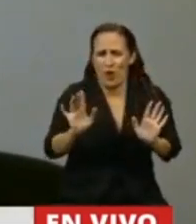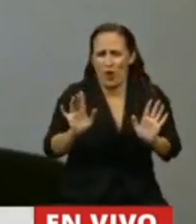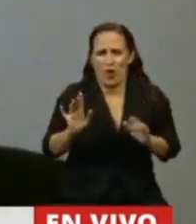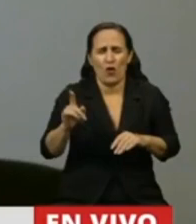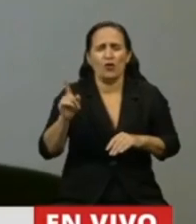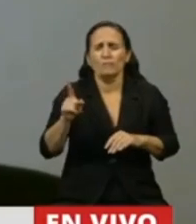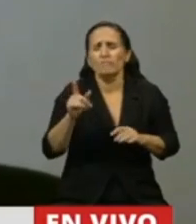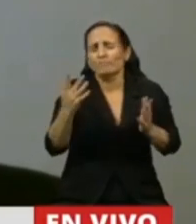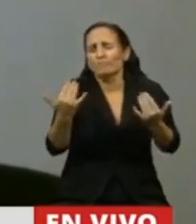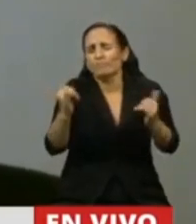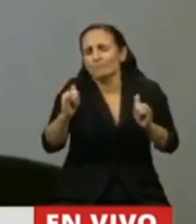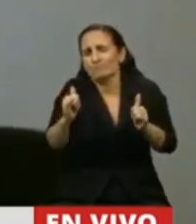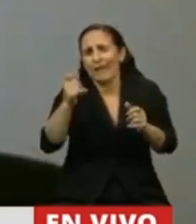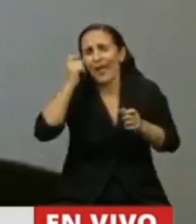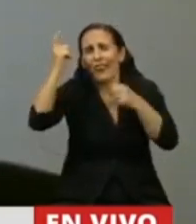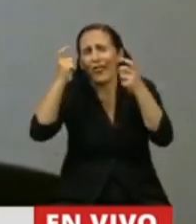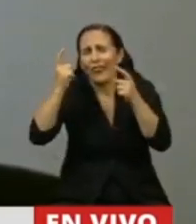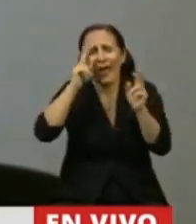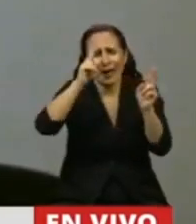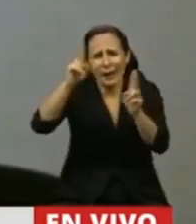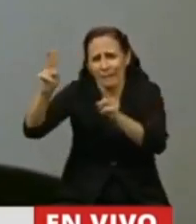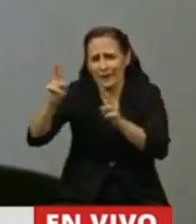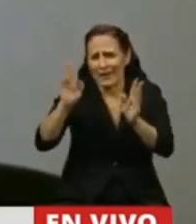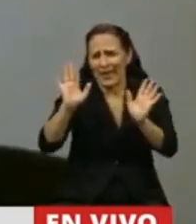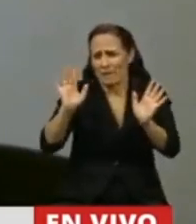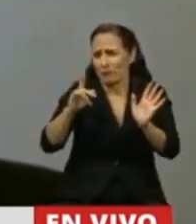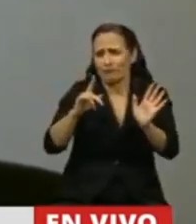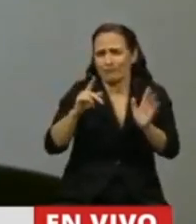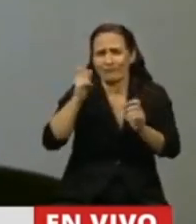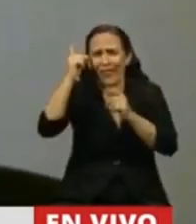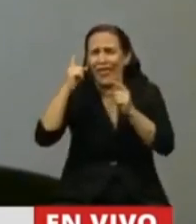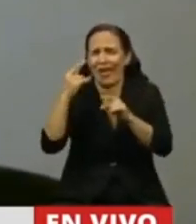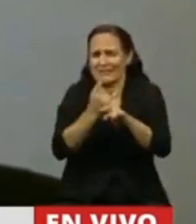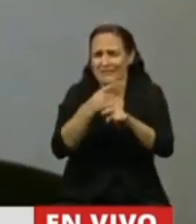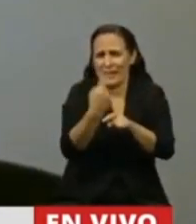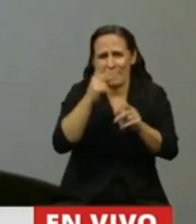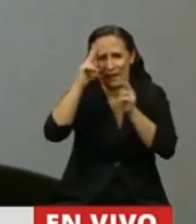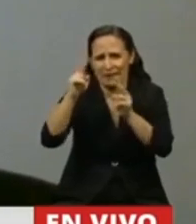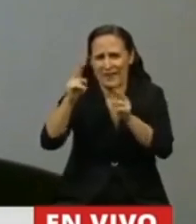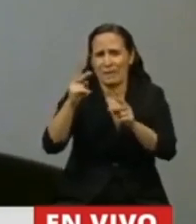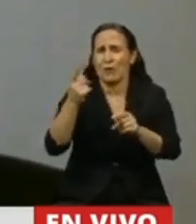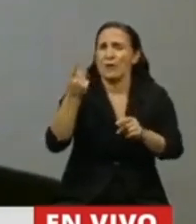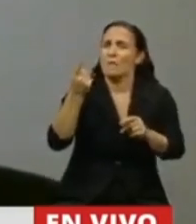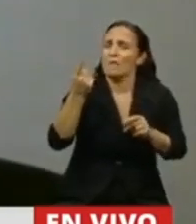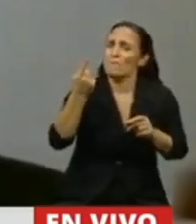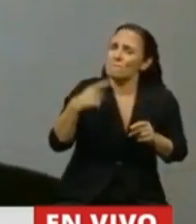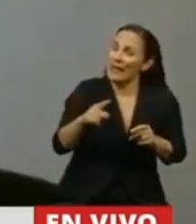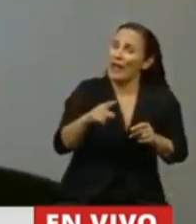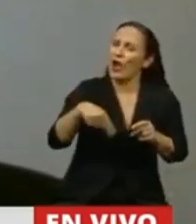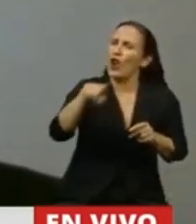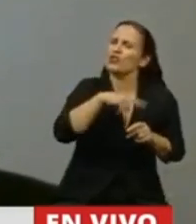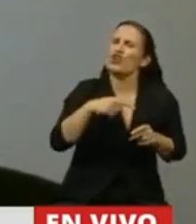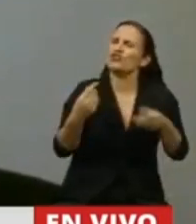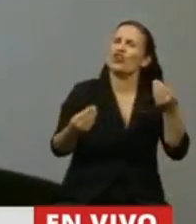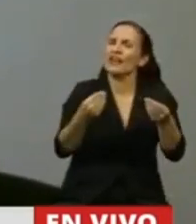bien, son ideas que respetamos, todas las ideas respetamos, pero queremos marcar esa diferencia. Lo hacemos en defensa de las